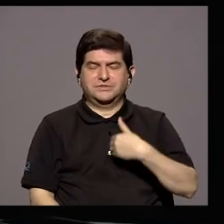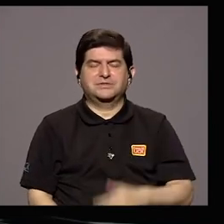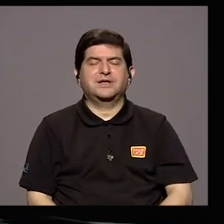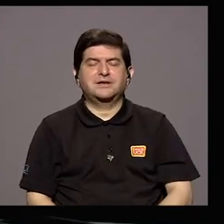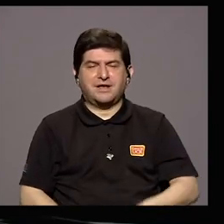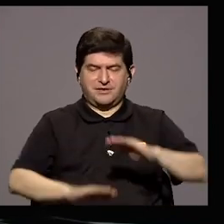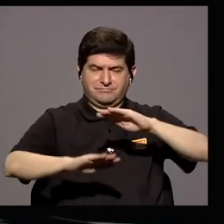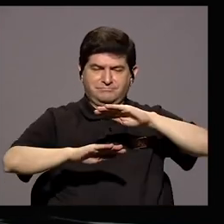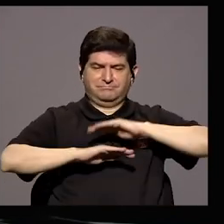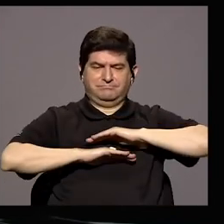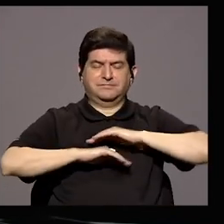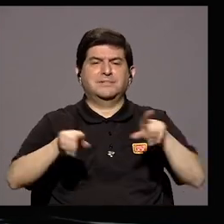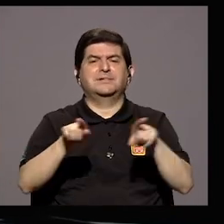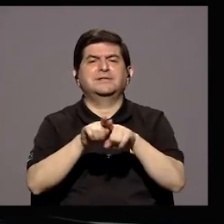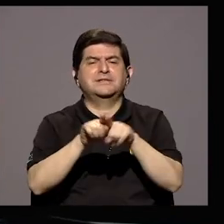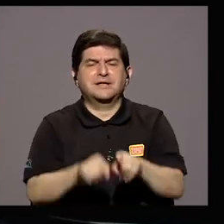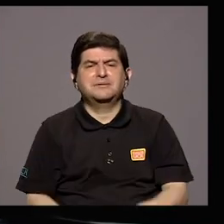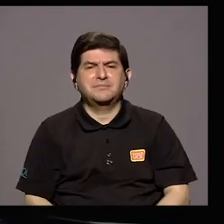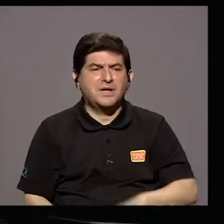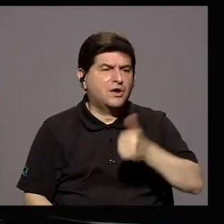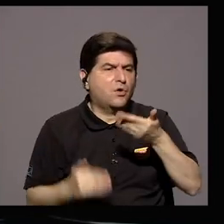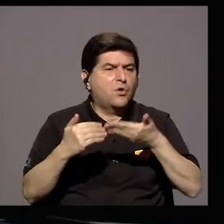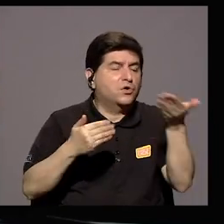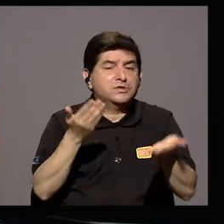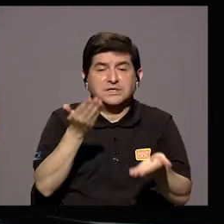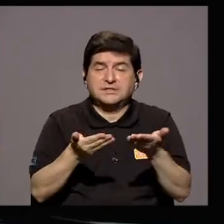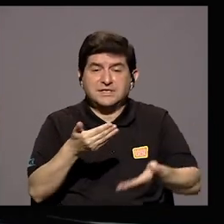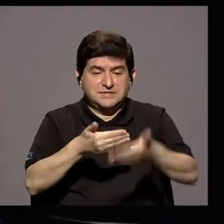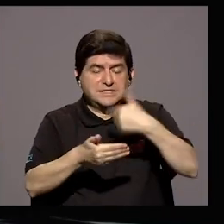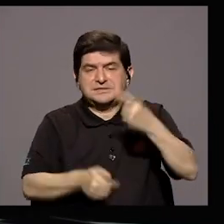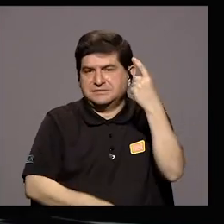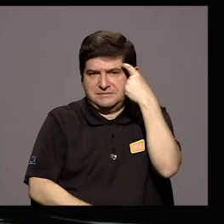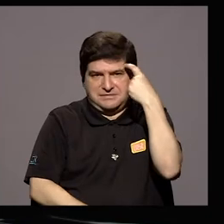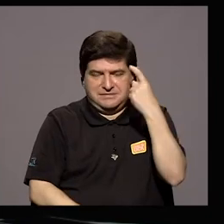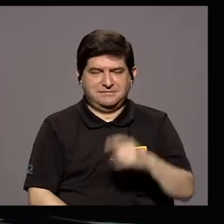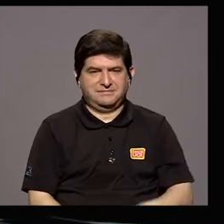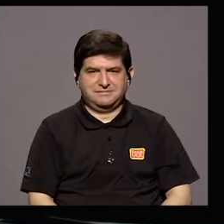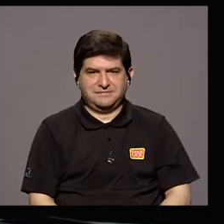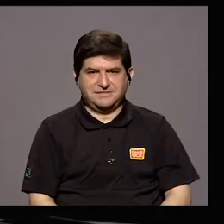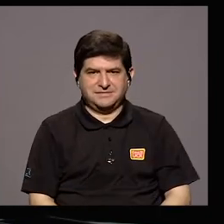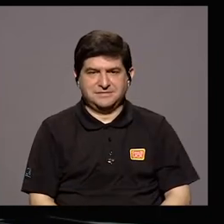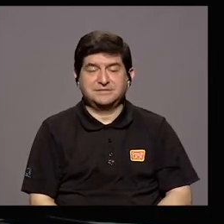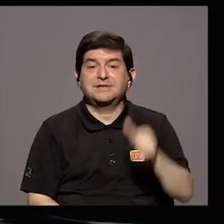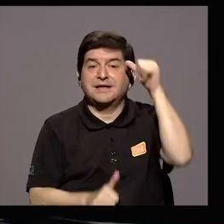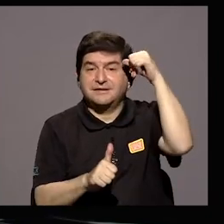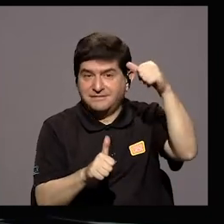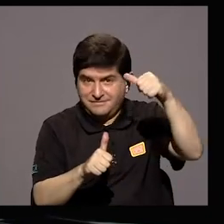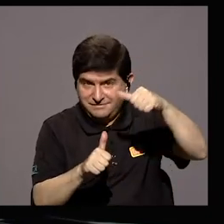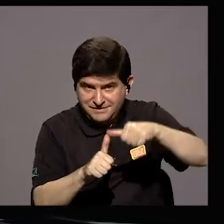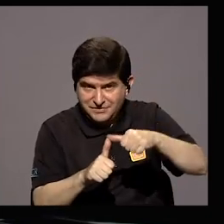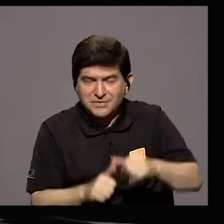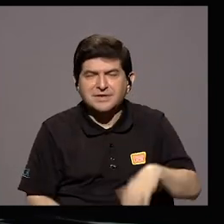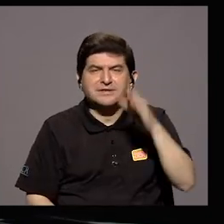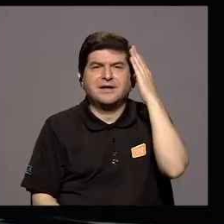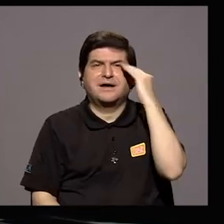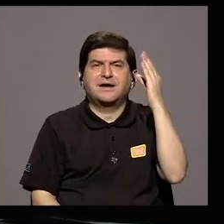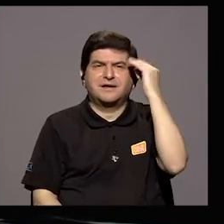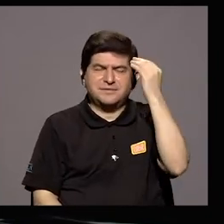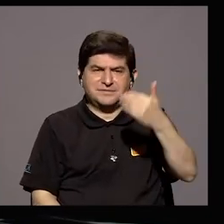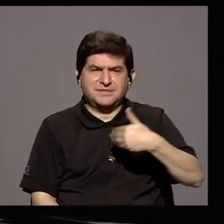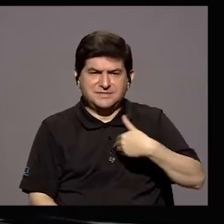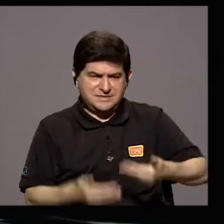Sino Lograr Cosas Más Allá De Lo Que En Un Momento Pudieron Haber Pensado Tengo Que Recordar